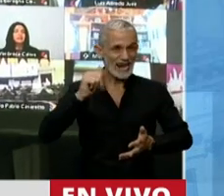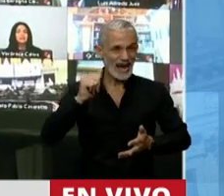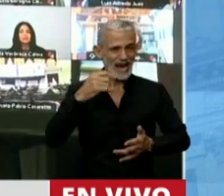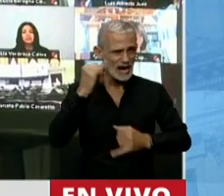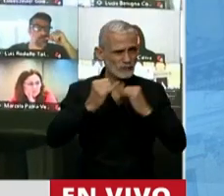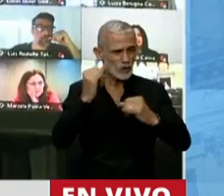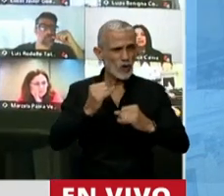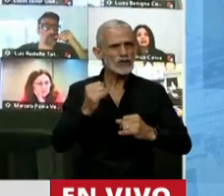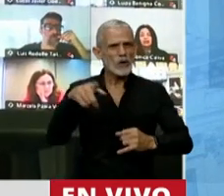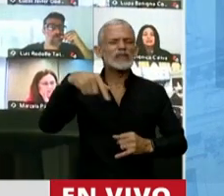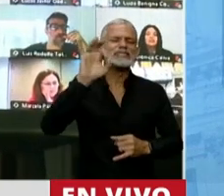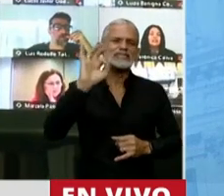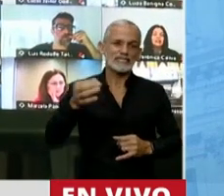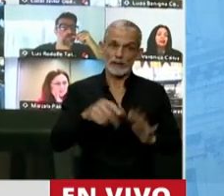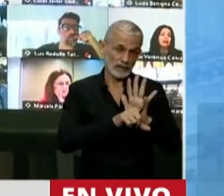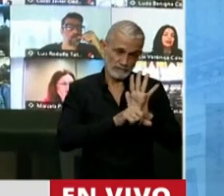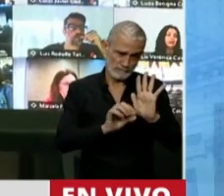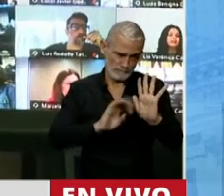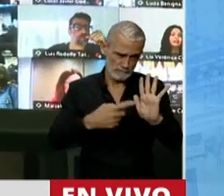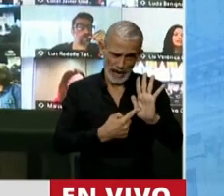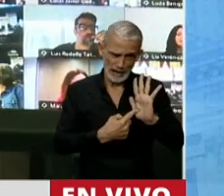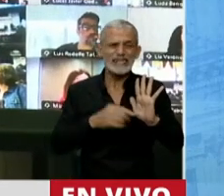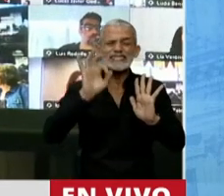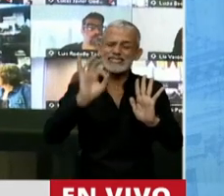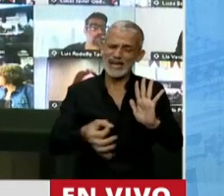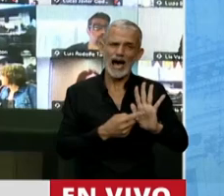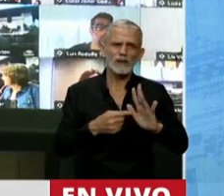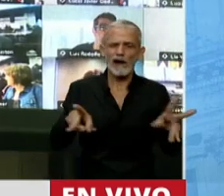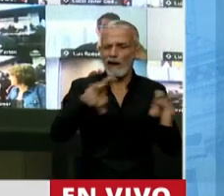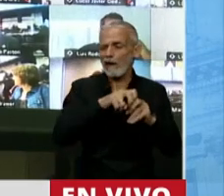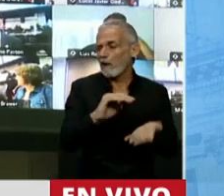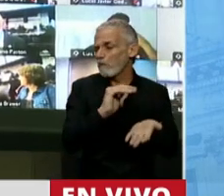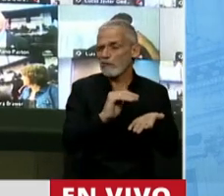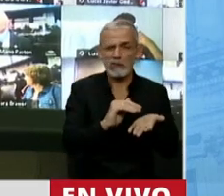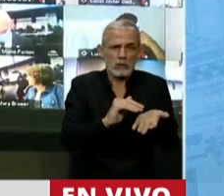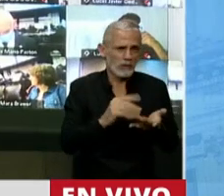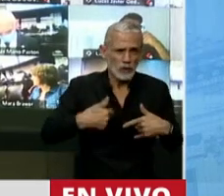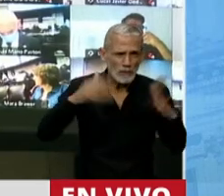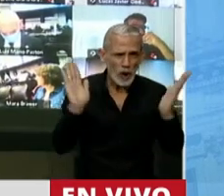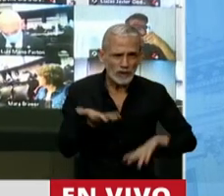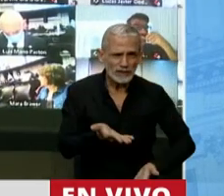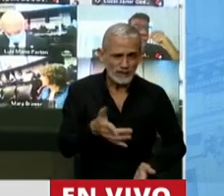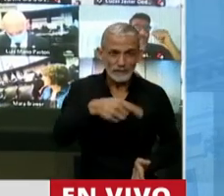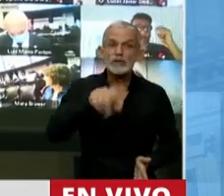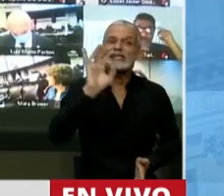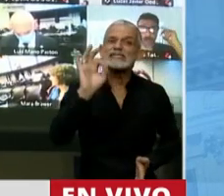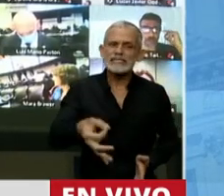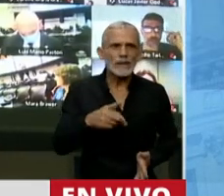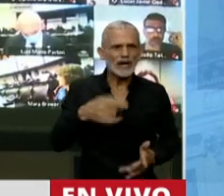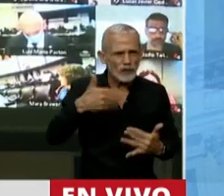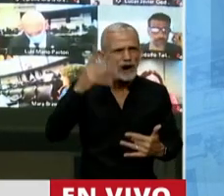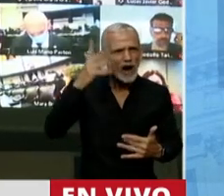Sorelastra, ustedes saben que es una mala ley. Saben que no van a recaudar una moneda, pero no les importa. Saben que esto se va a